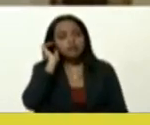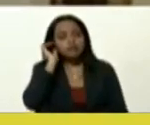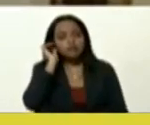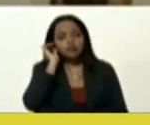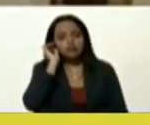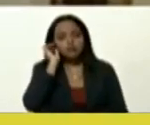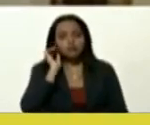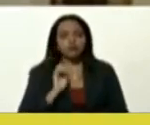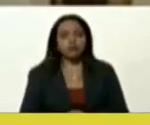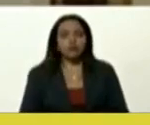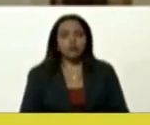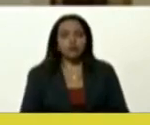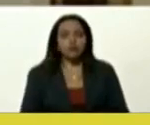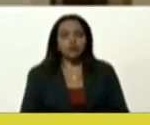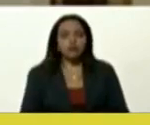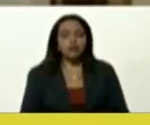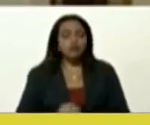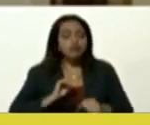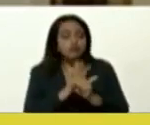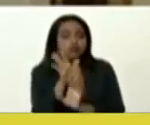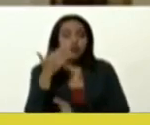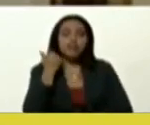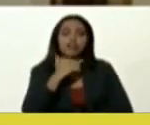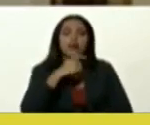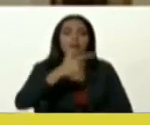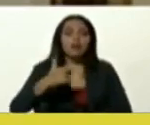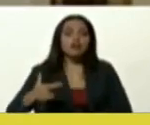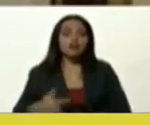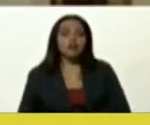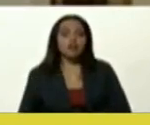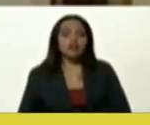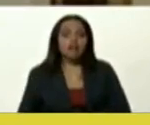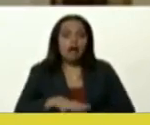ante una crisis como esta la gente sale y los tapabocas desaparecen del mercado.